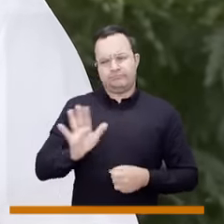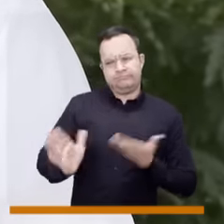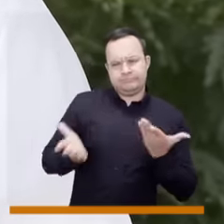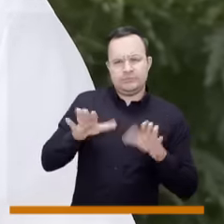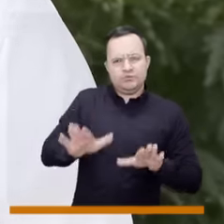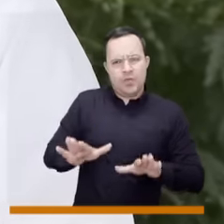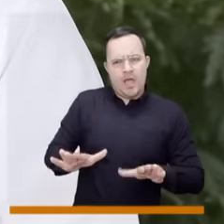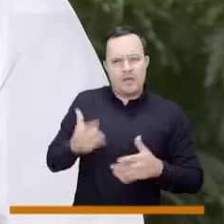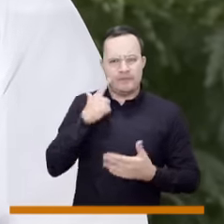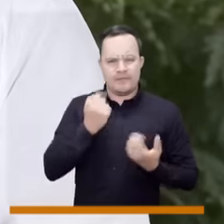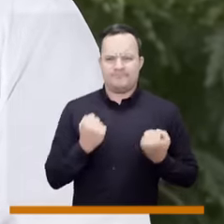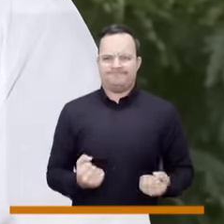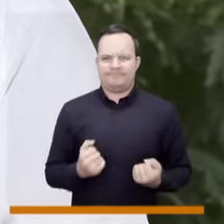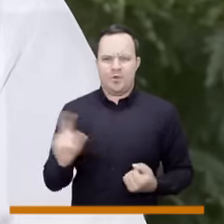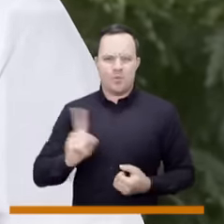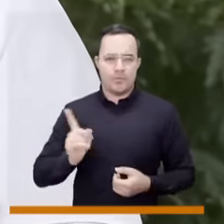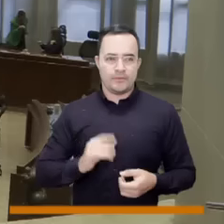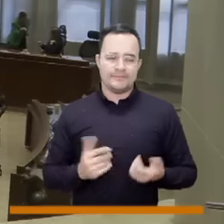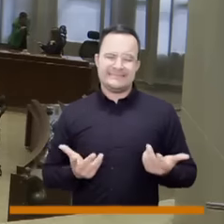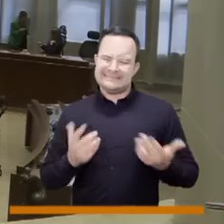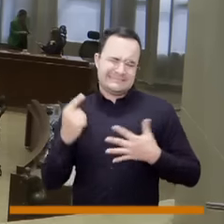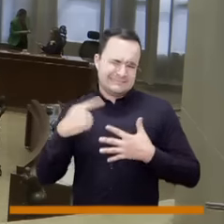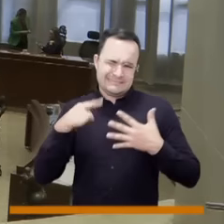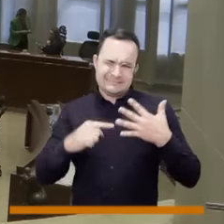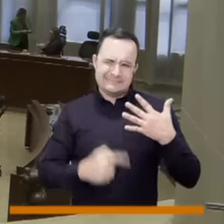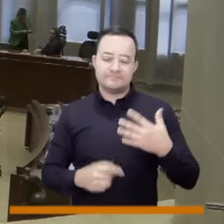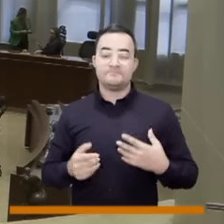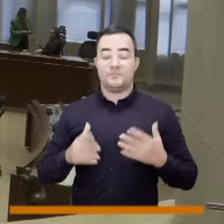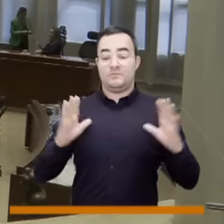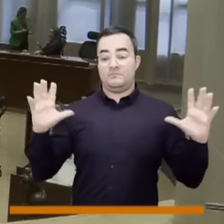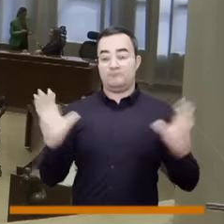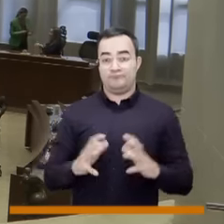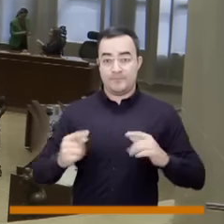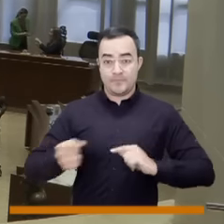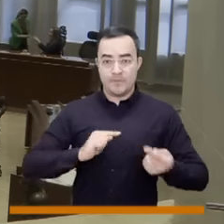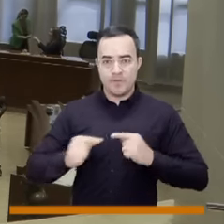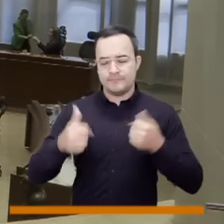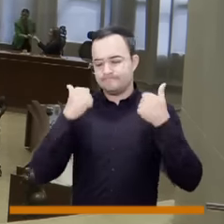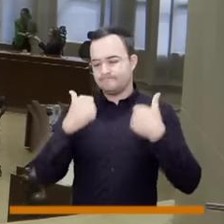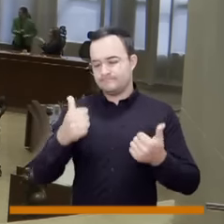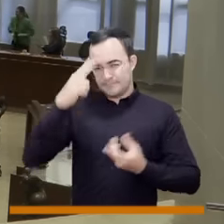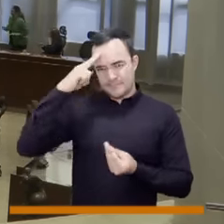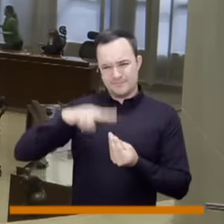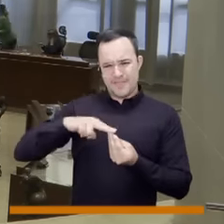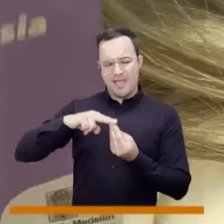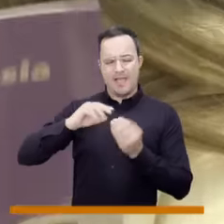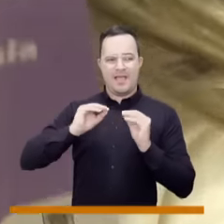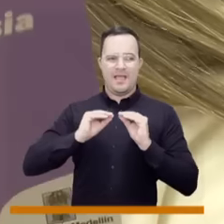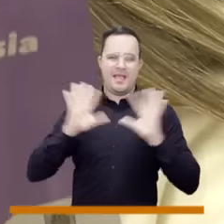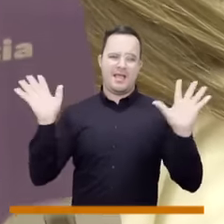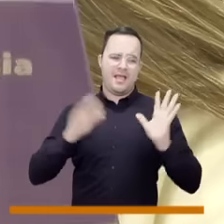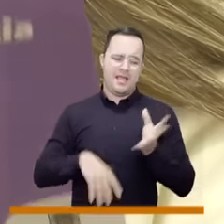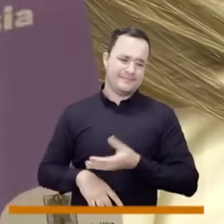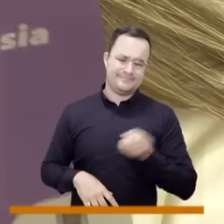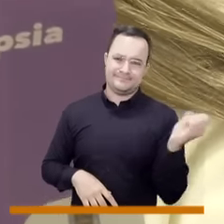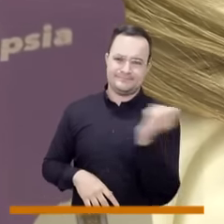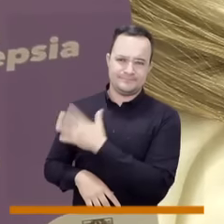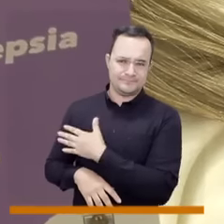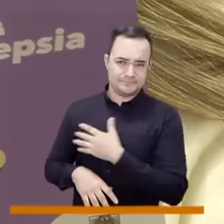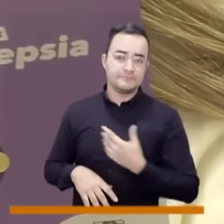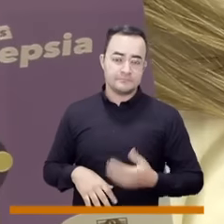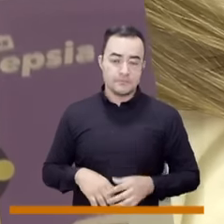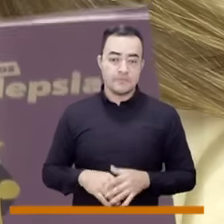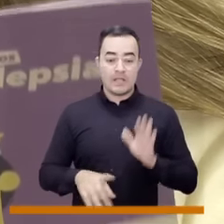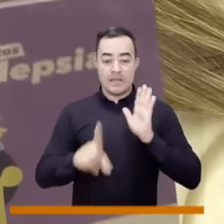que no pueden realizar trabajos pesados y lo que logramos con ese debate fue quitar esos mitos, desmitificar la